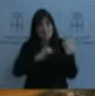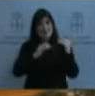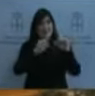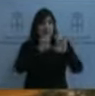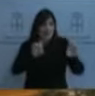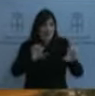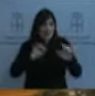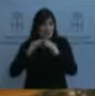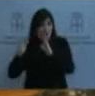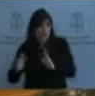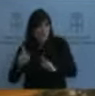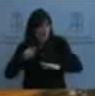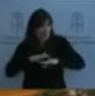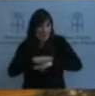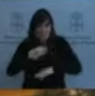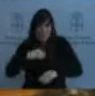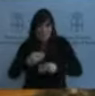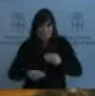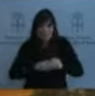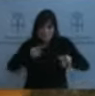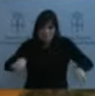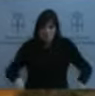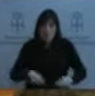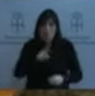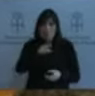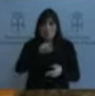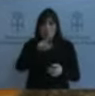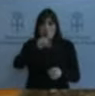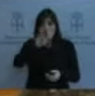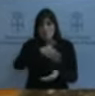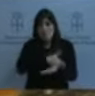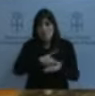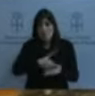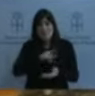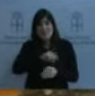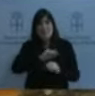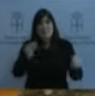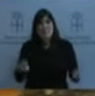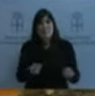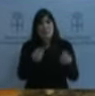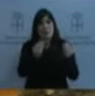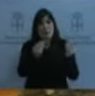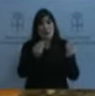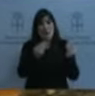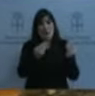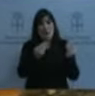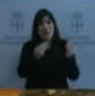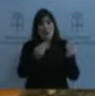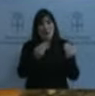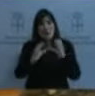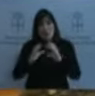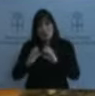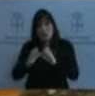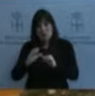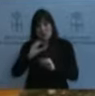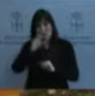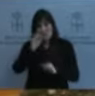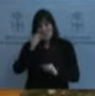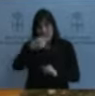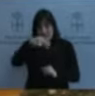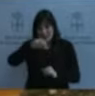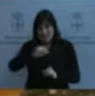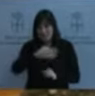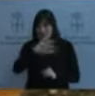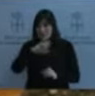el hogar, con un millón y medio, mejoras en las infraestructuras de telecomunicaciones en Degaña, con 500.000 euros, mejoras en los sistemas de Internet